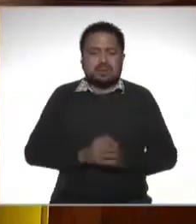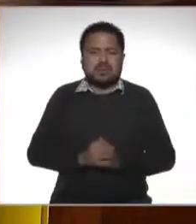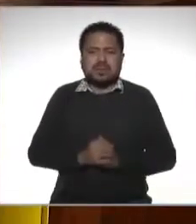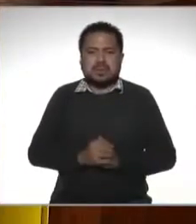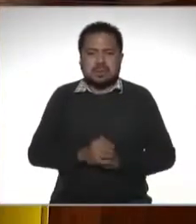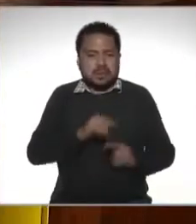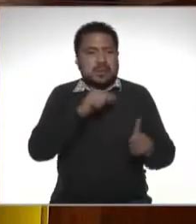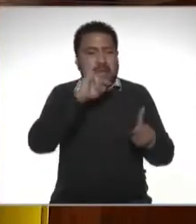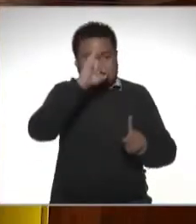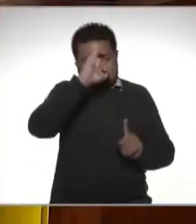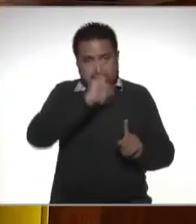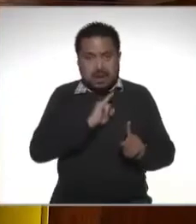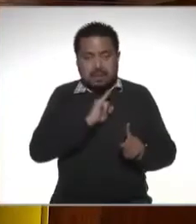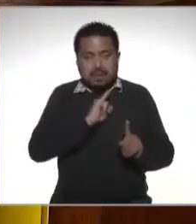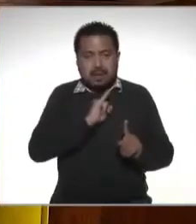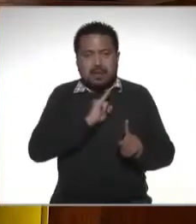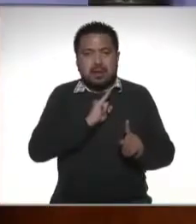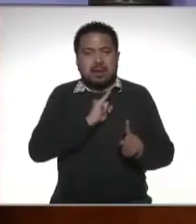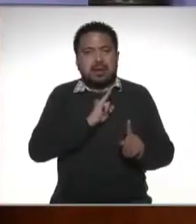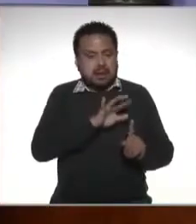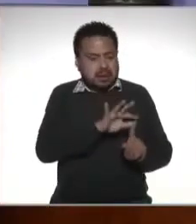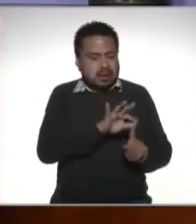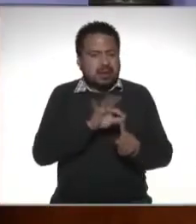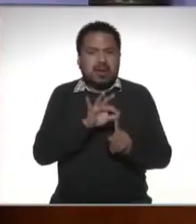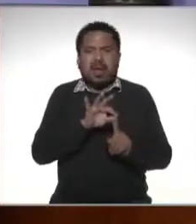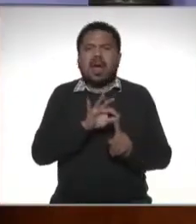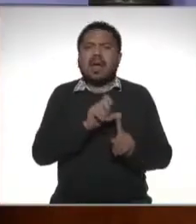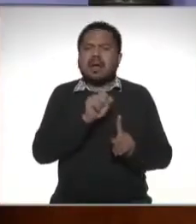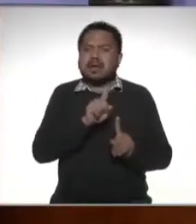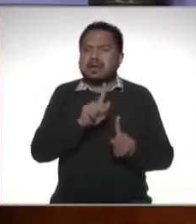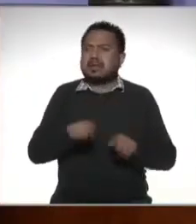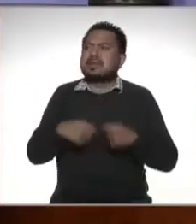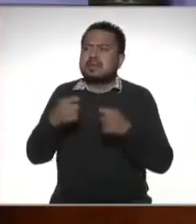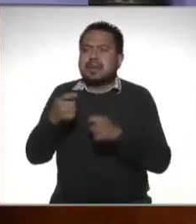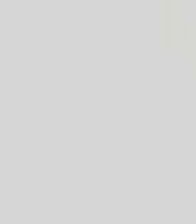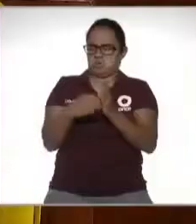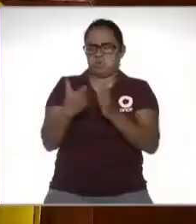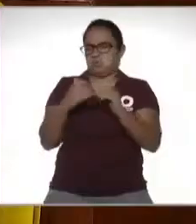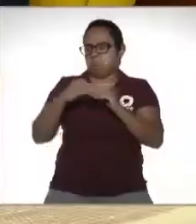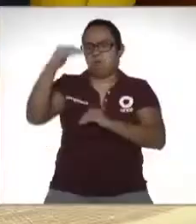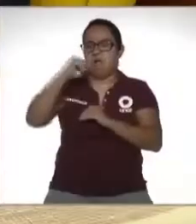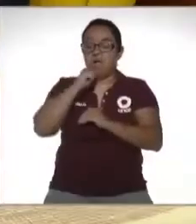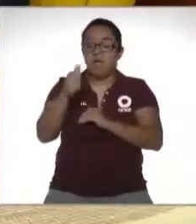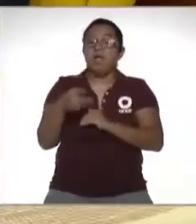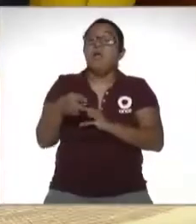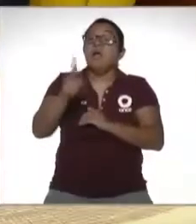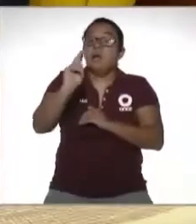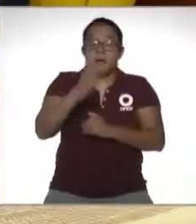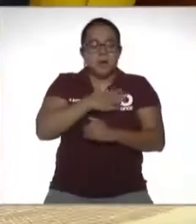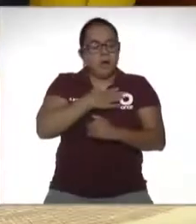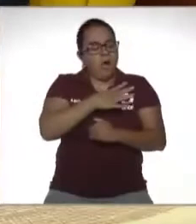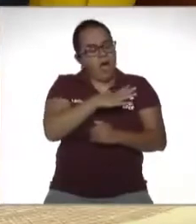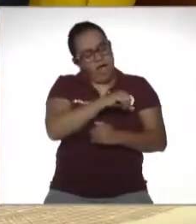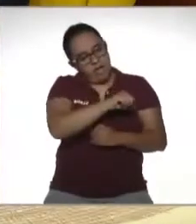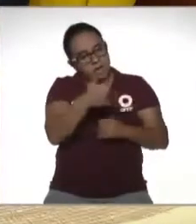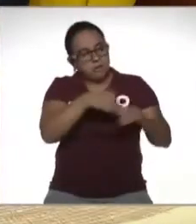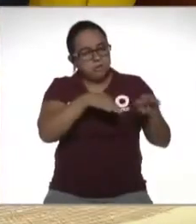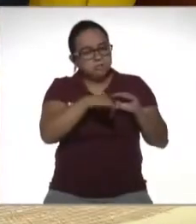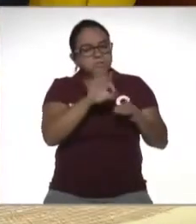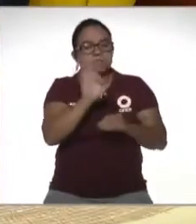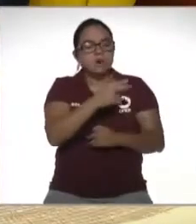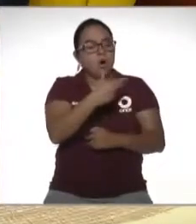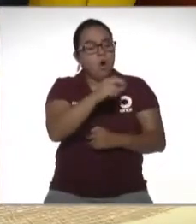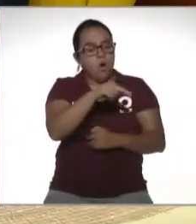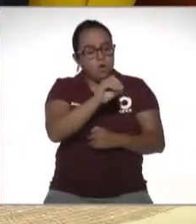y el patrón lo entere a la Secretaría de Hacienda ah pero tengo otra obligación que puede ser